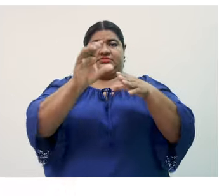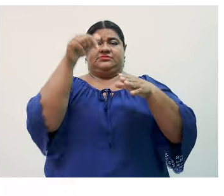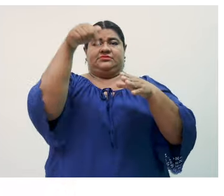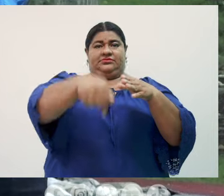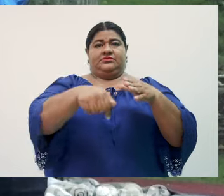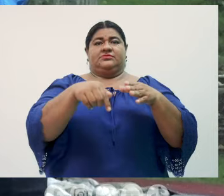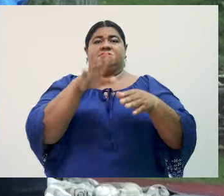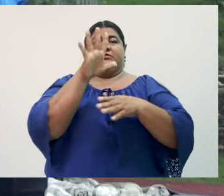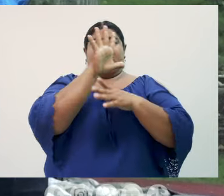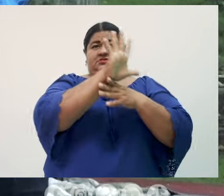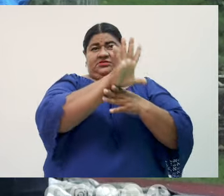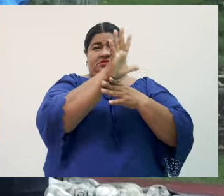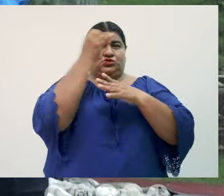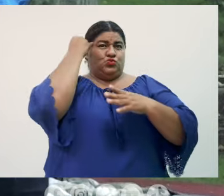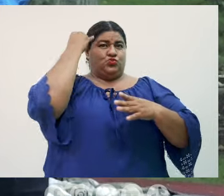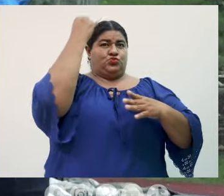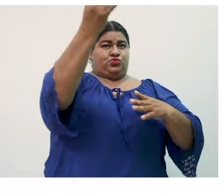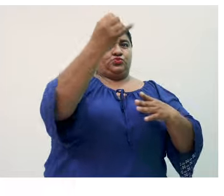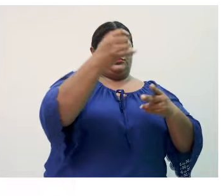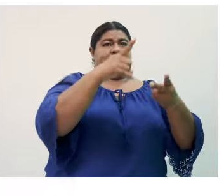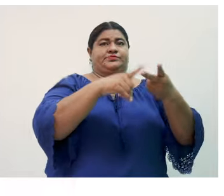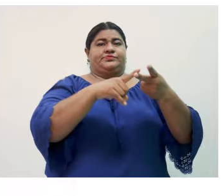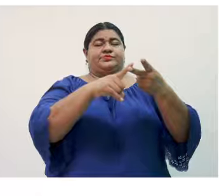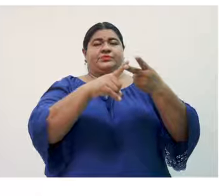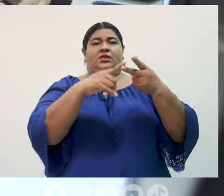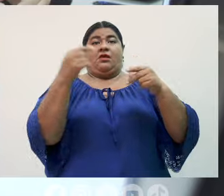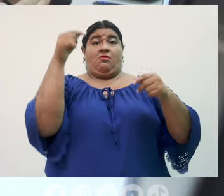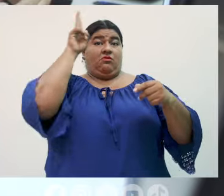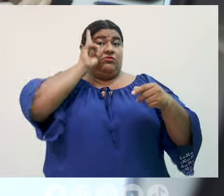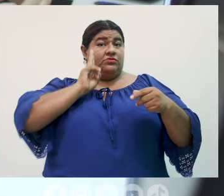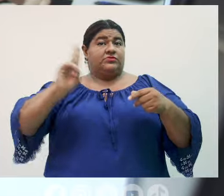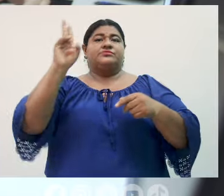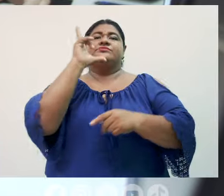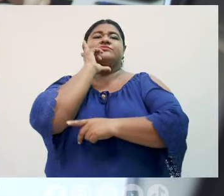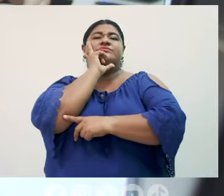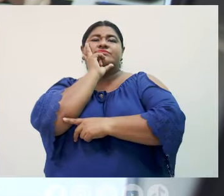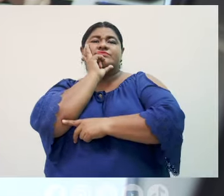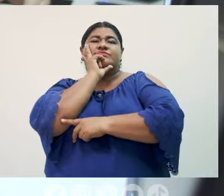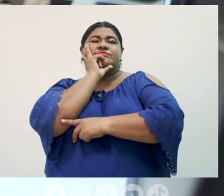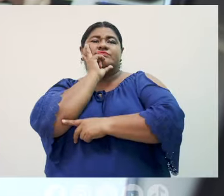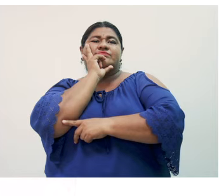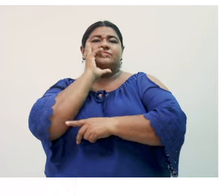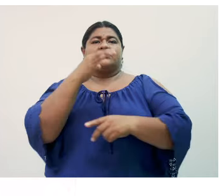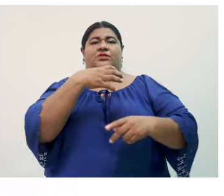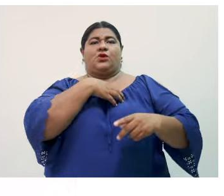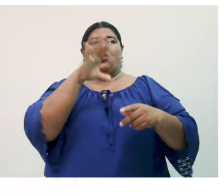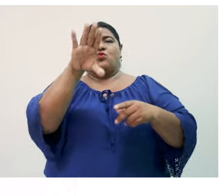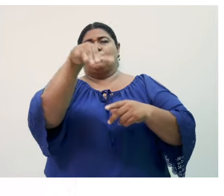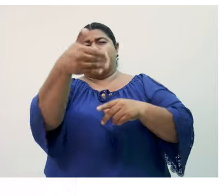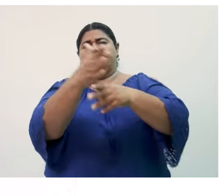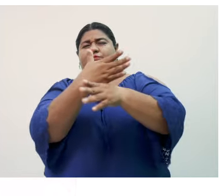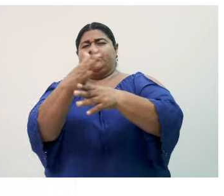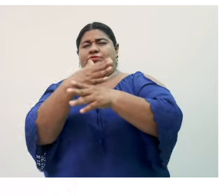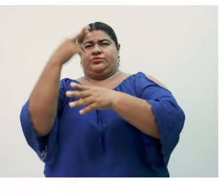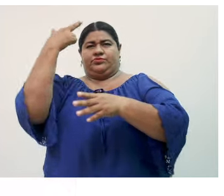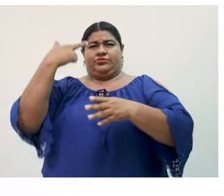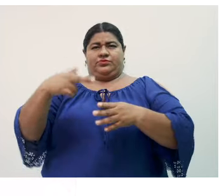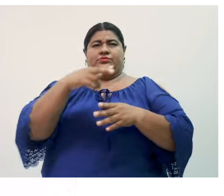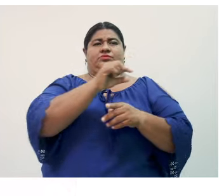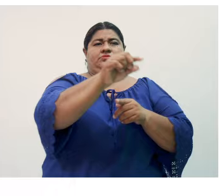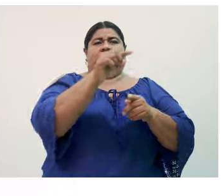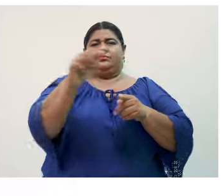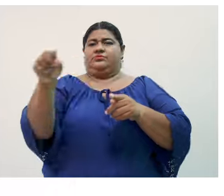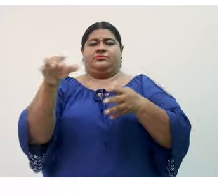estudios. En sus cinco áreas de conocimientos, en el recinto universitario Rubén Darío y en los centros universitarios